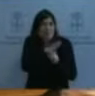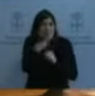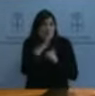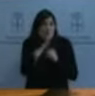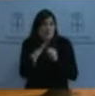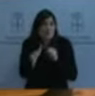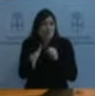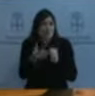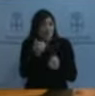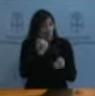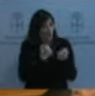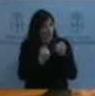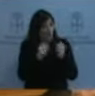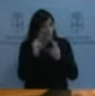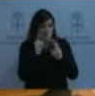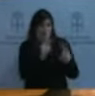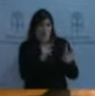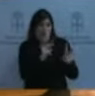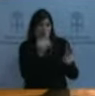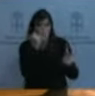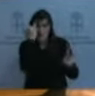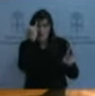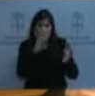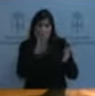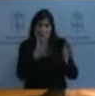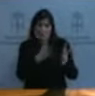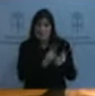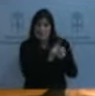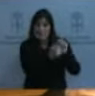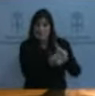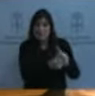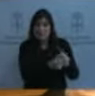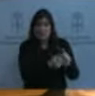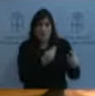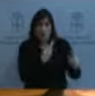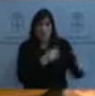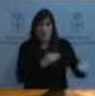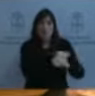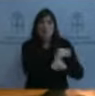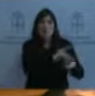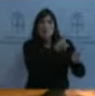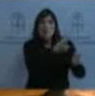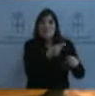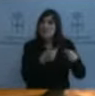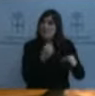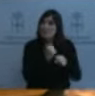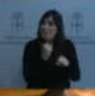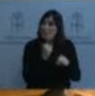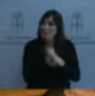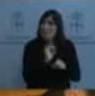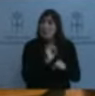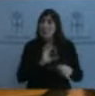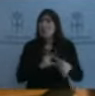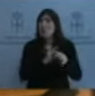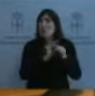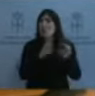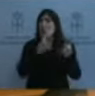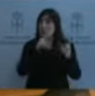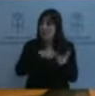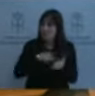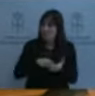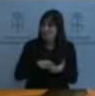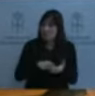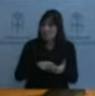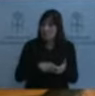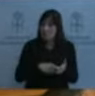ideológicas, ¿no?, lo que usted dice respecto al mercado de trabajo o lo que tiene que ver con los impuestos. Pero, fíjese, teniendo todas